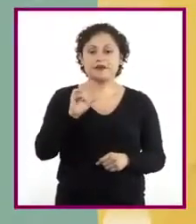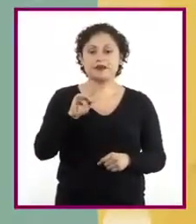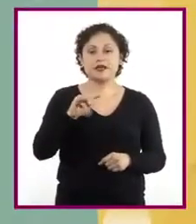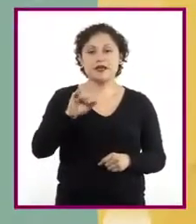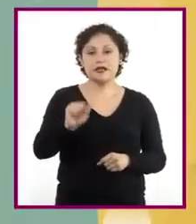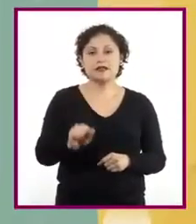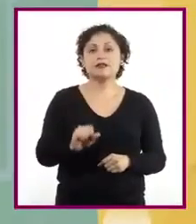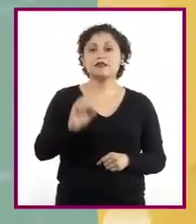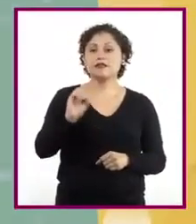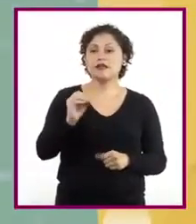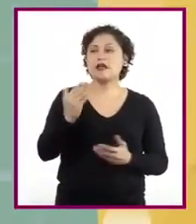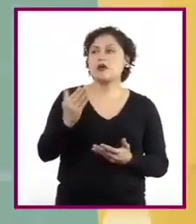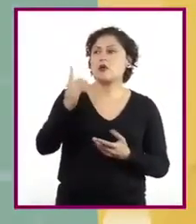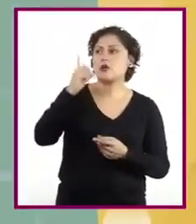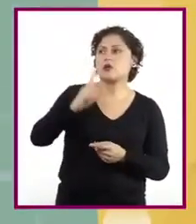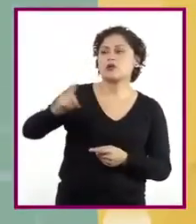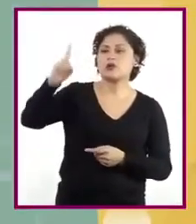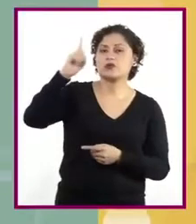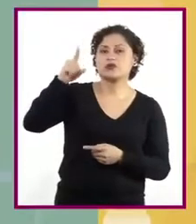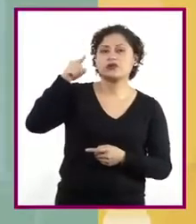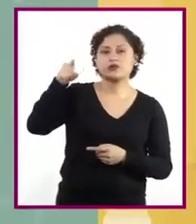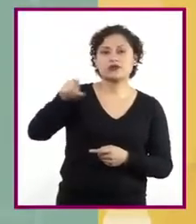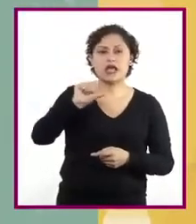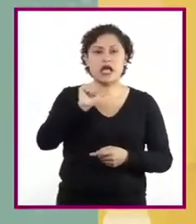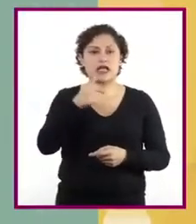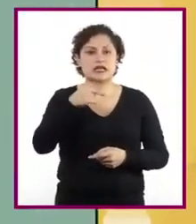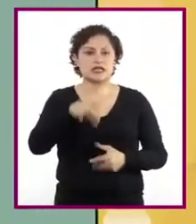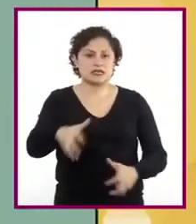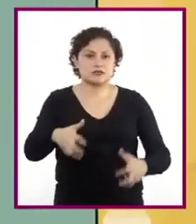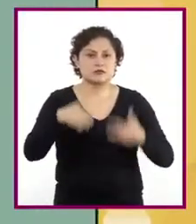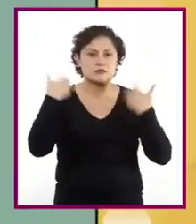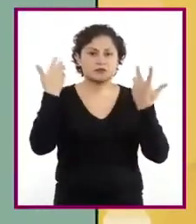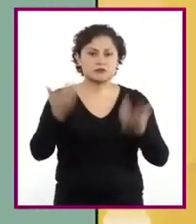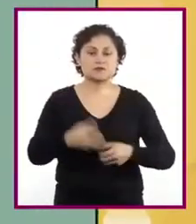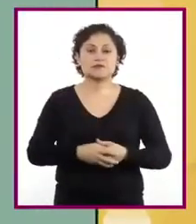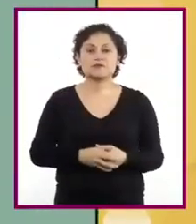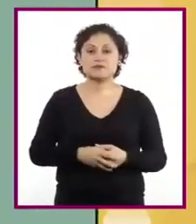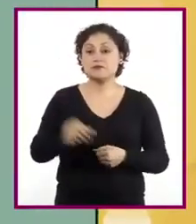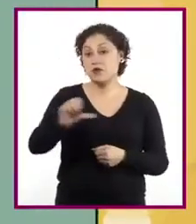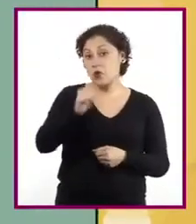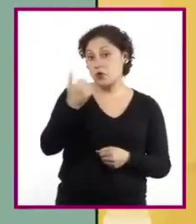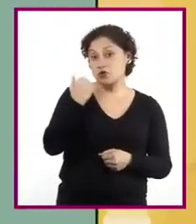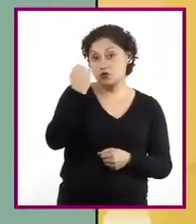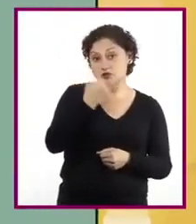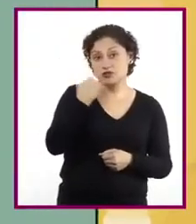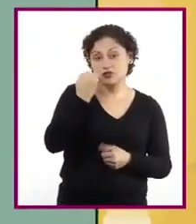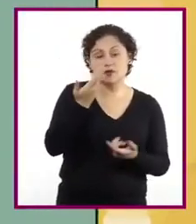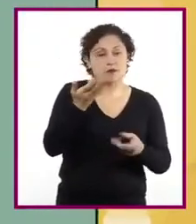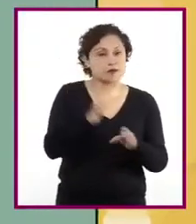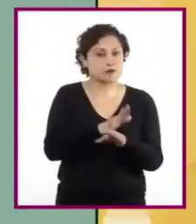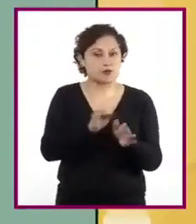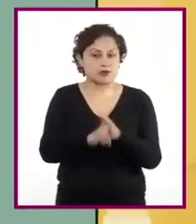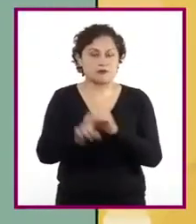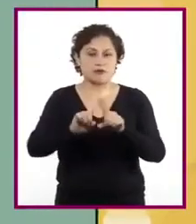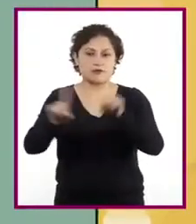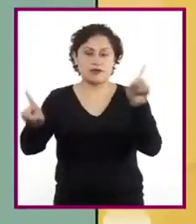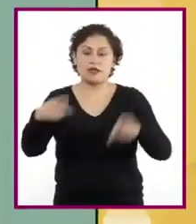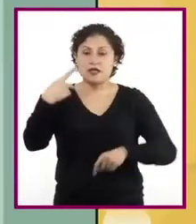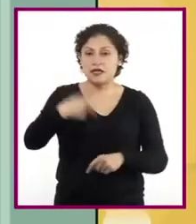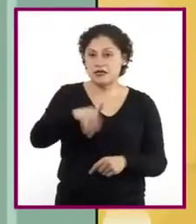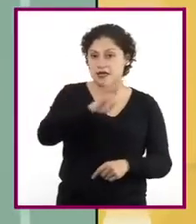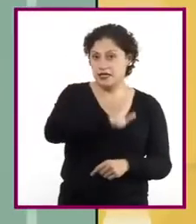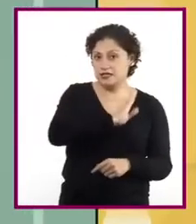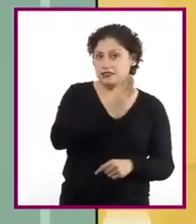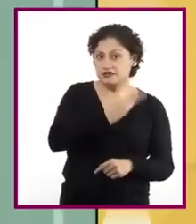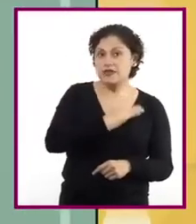diosa, la cólera de Aquiles! A diferencia de otros idiomas, en español se estableció la regla de usar